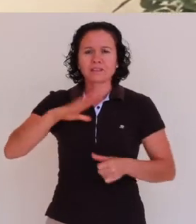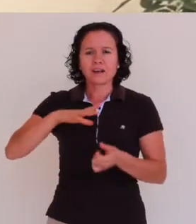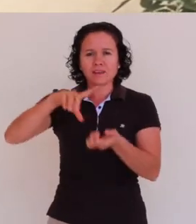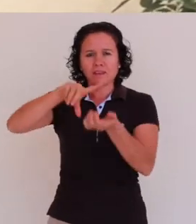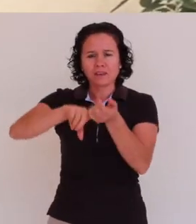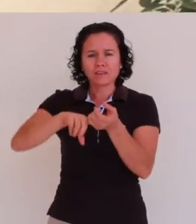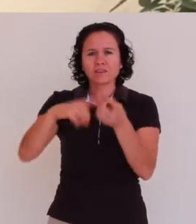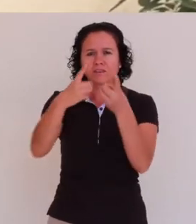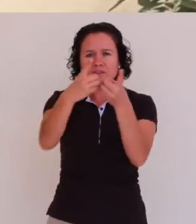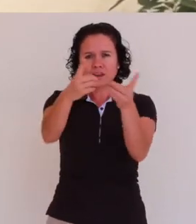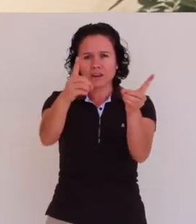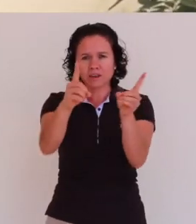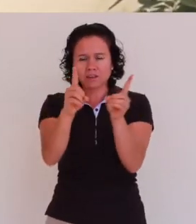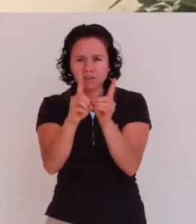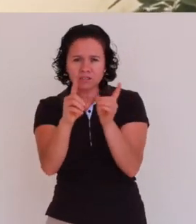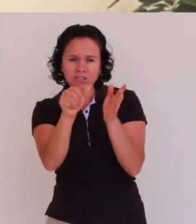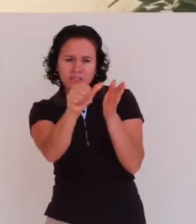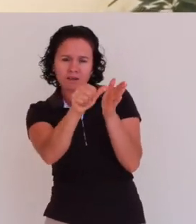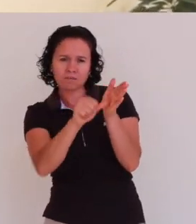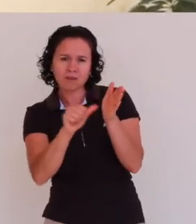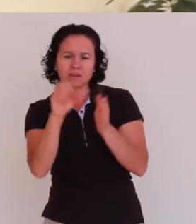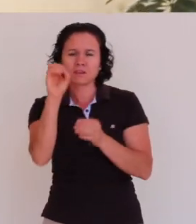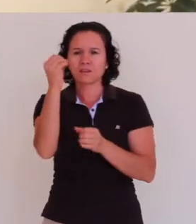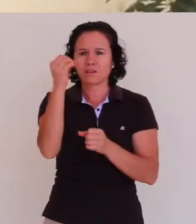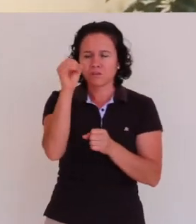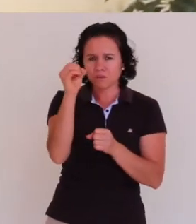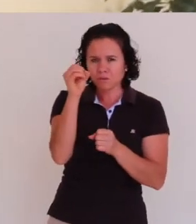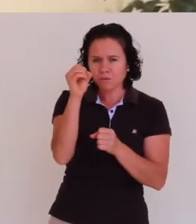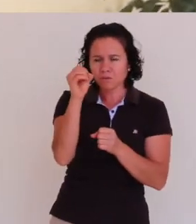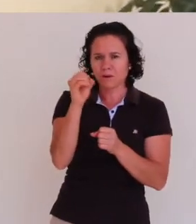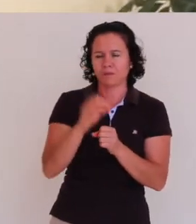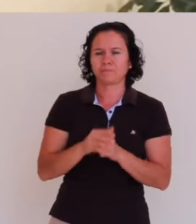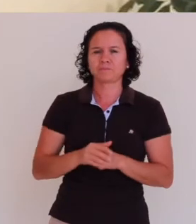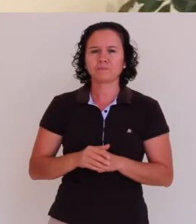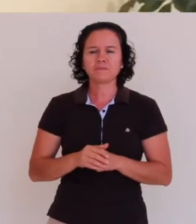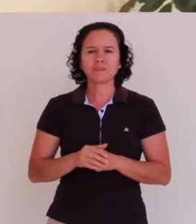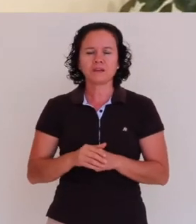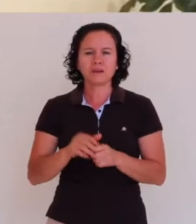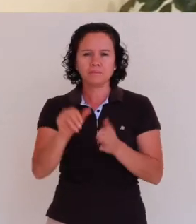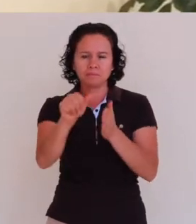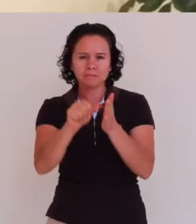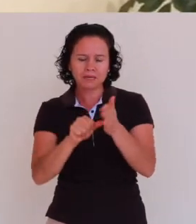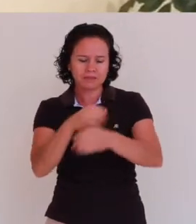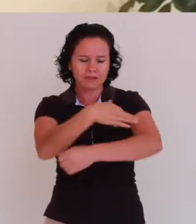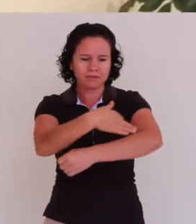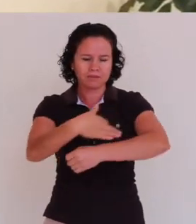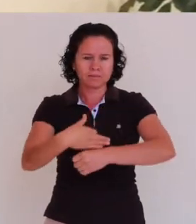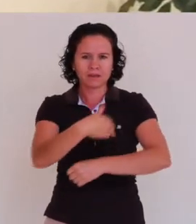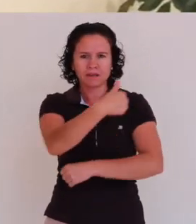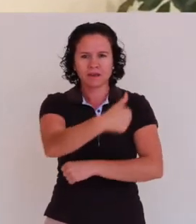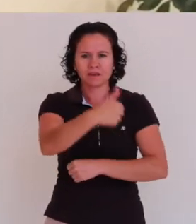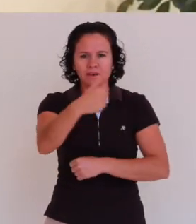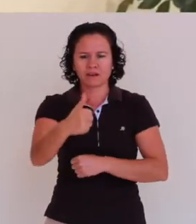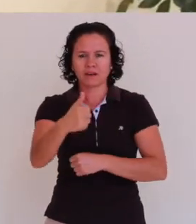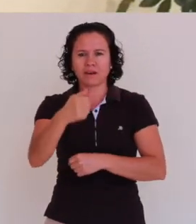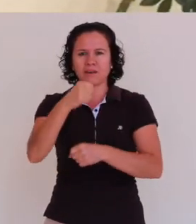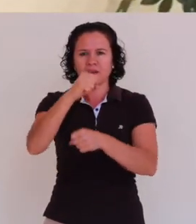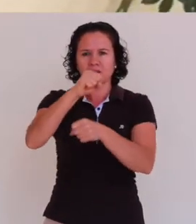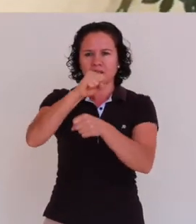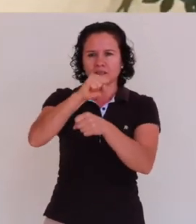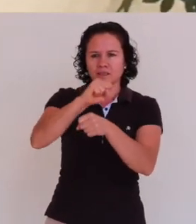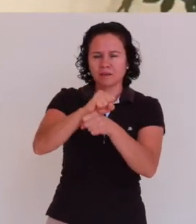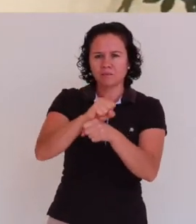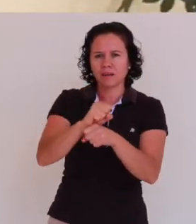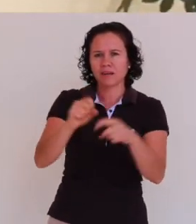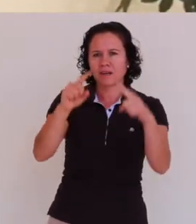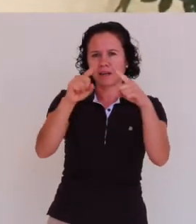como iglesia tenemos en el mes de octubre, en la diócesis de San Juan, el mes de la familia, con cada semana que se va llevando